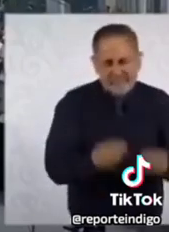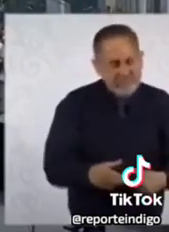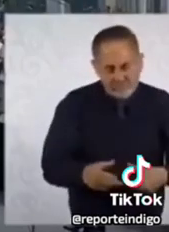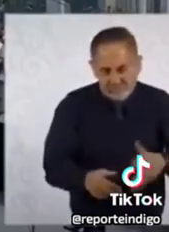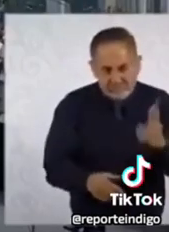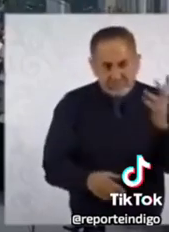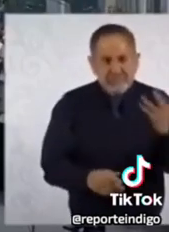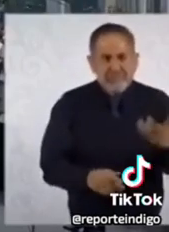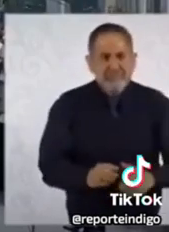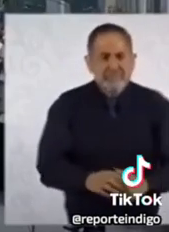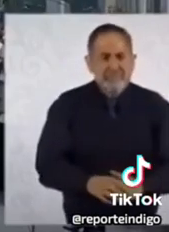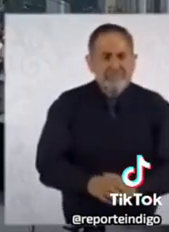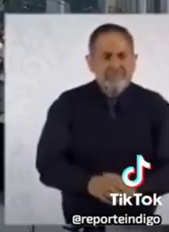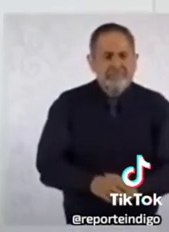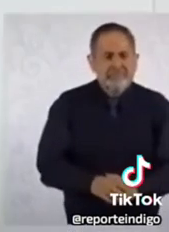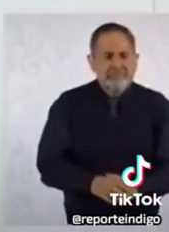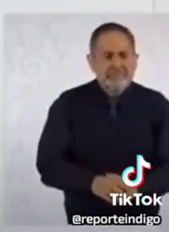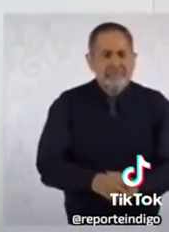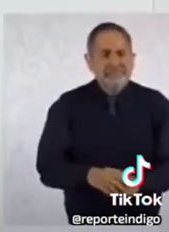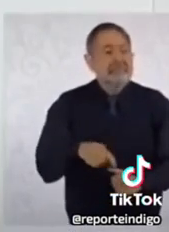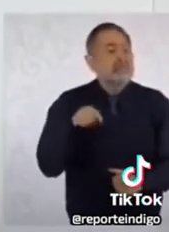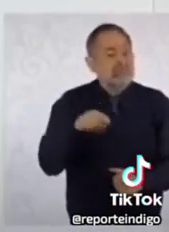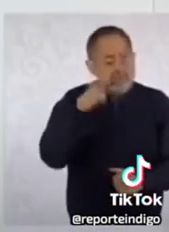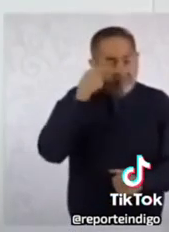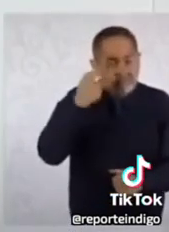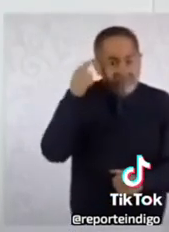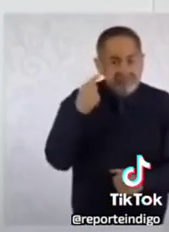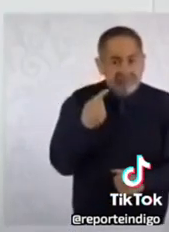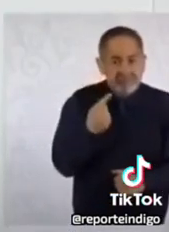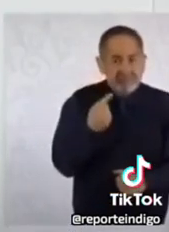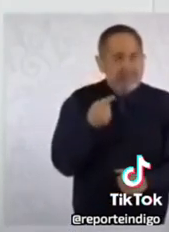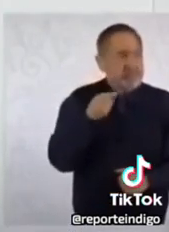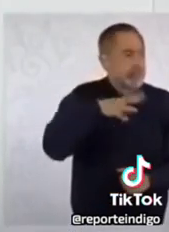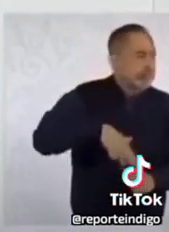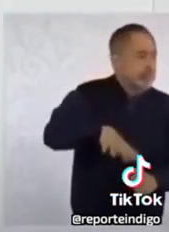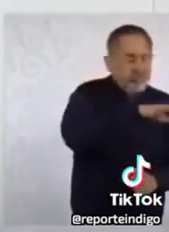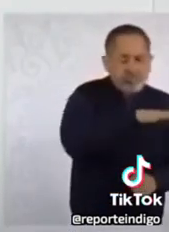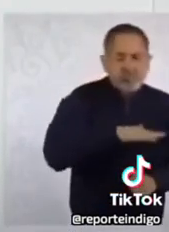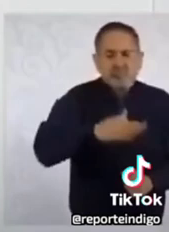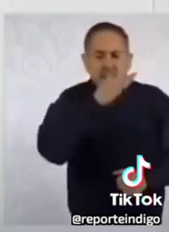se ordenó en una fiesta